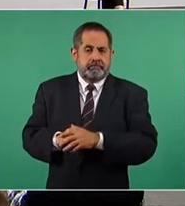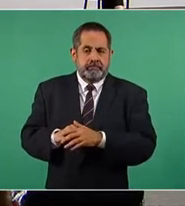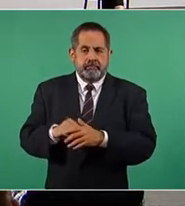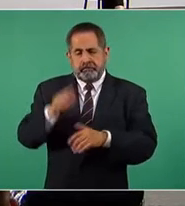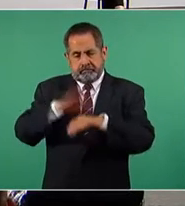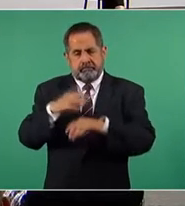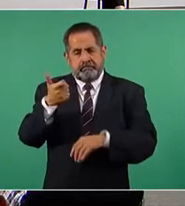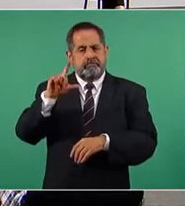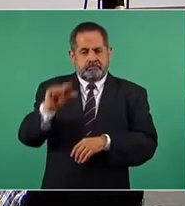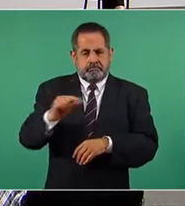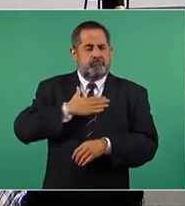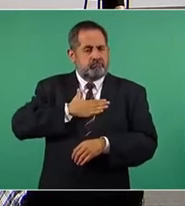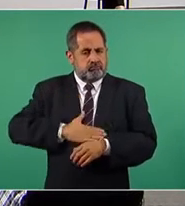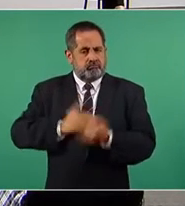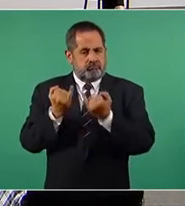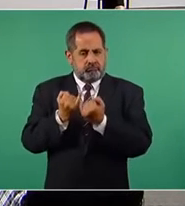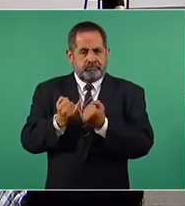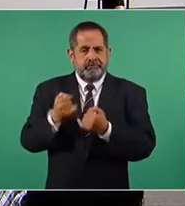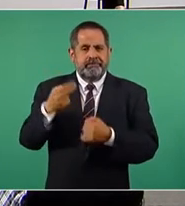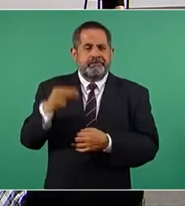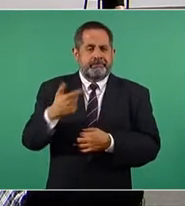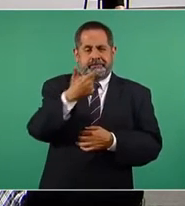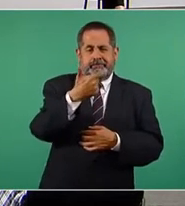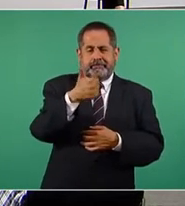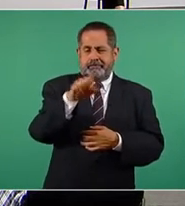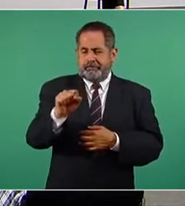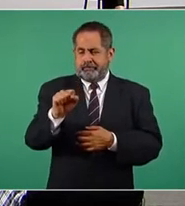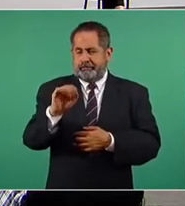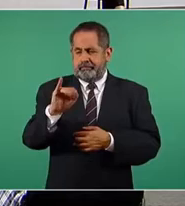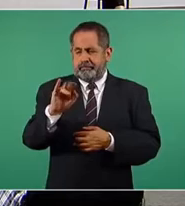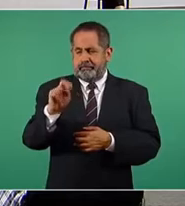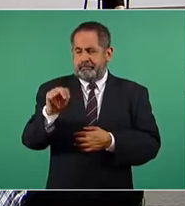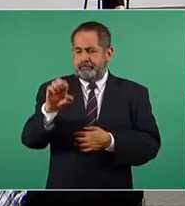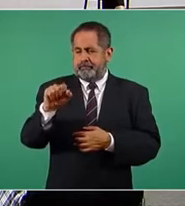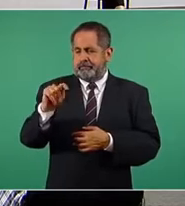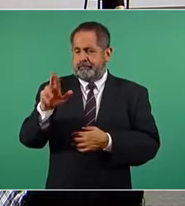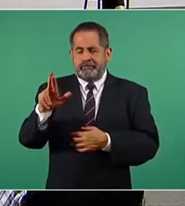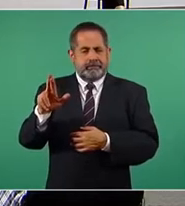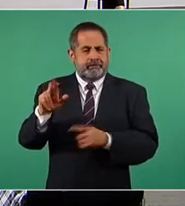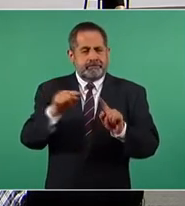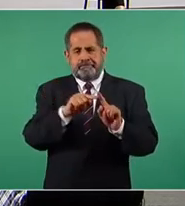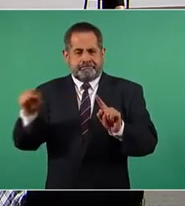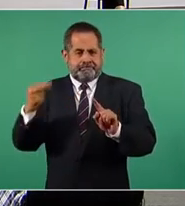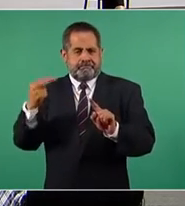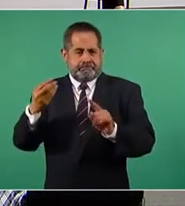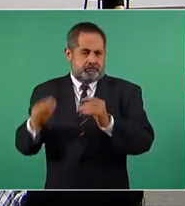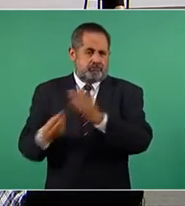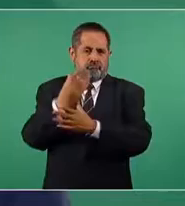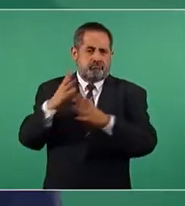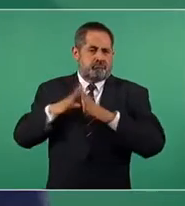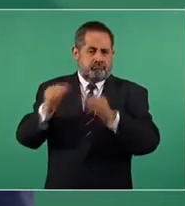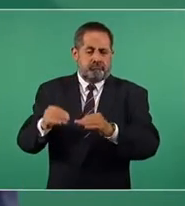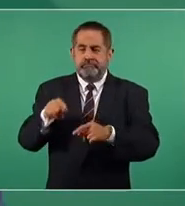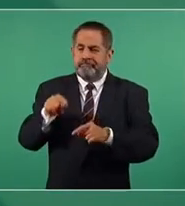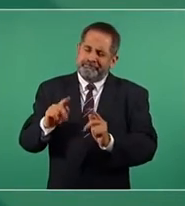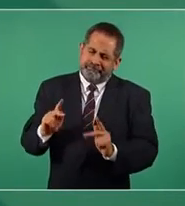justo. gas bienestar se va a llamar y se van a vender